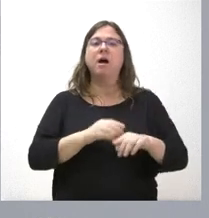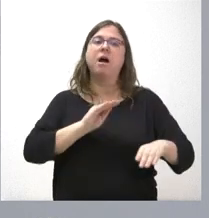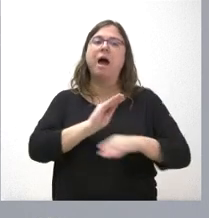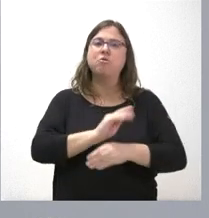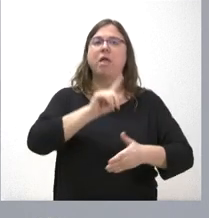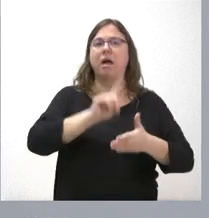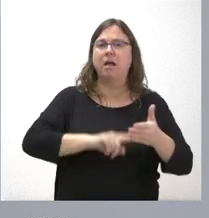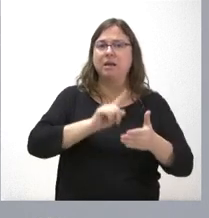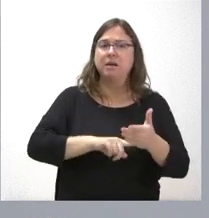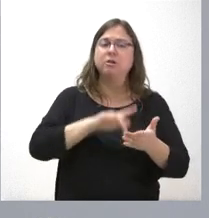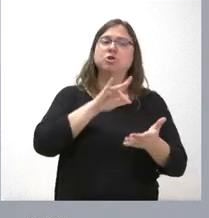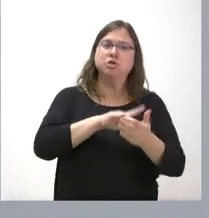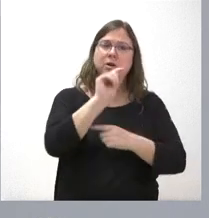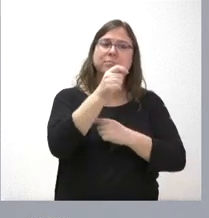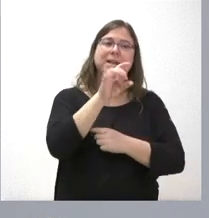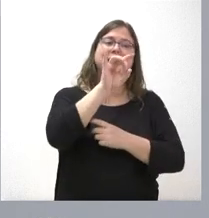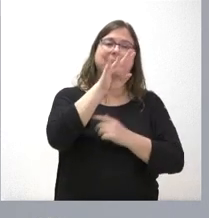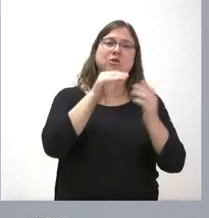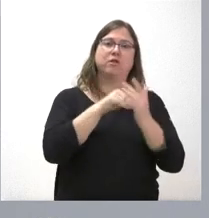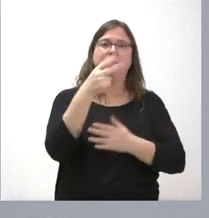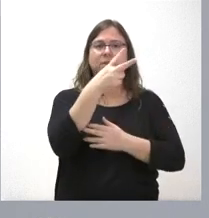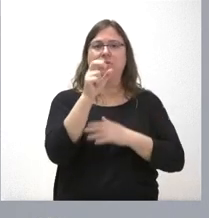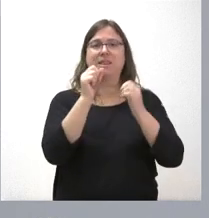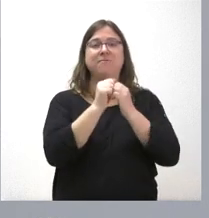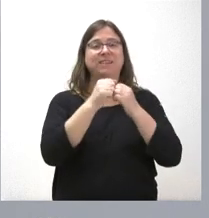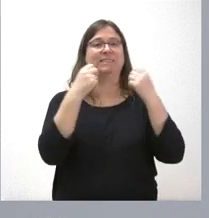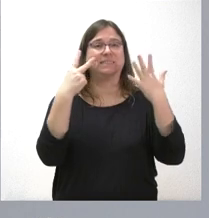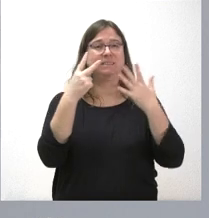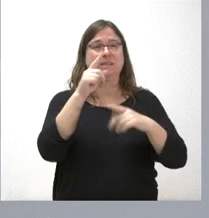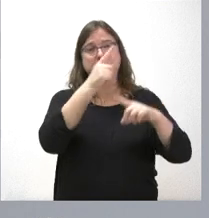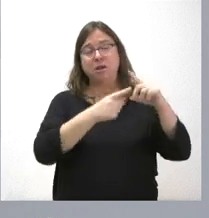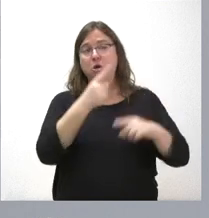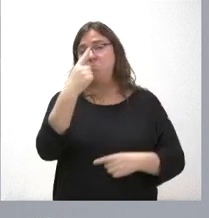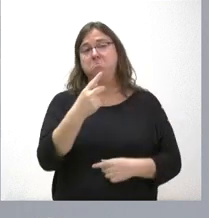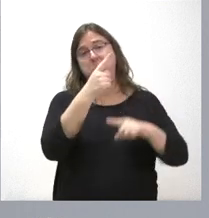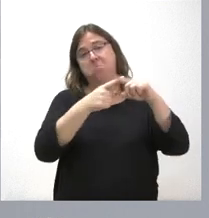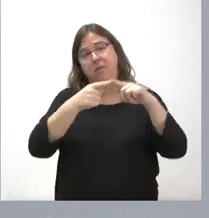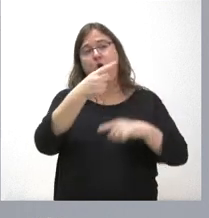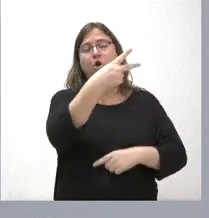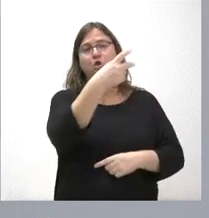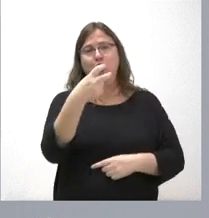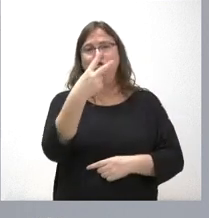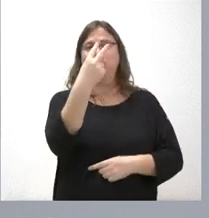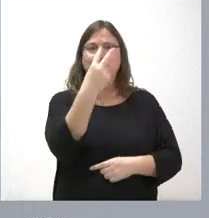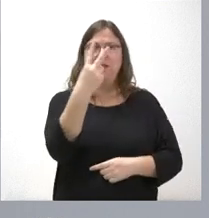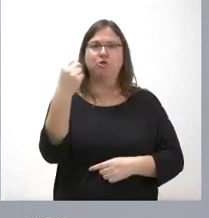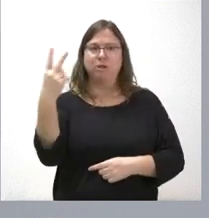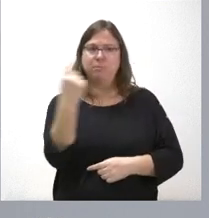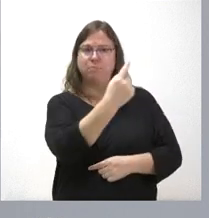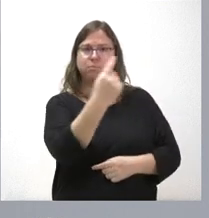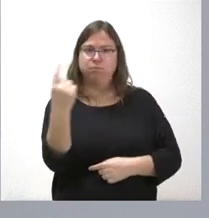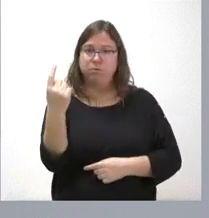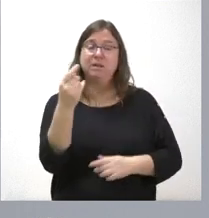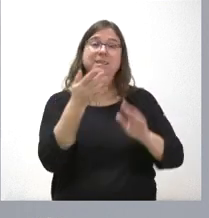llegar a 14.227 familias con un importe medio de 2.000 euros, aumentando la cifra de inversión